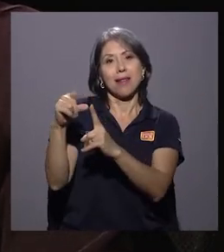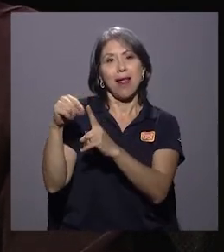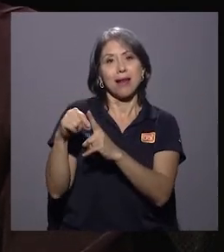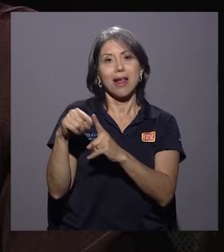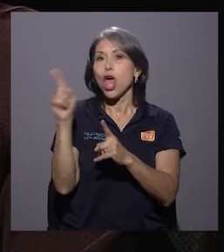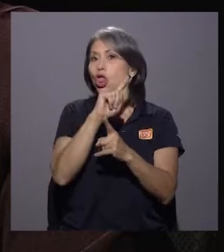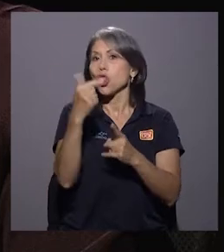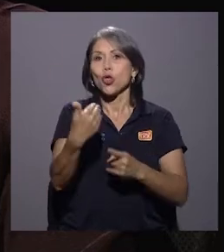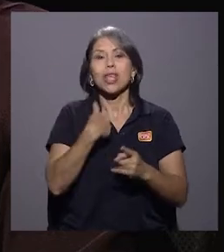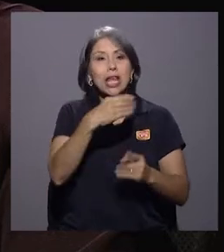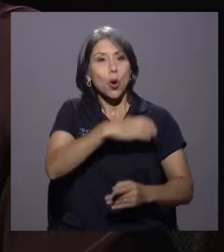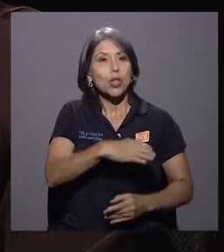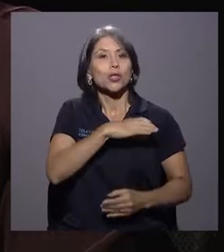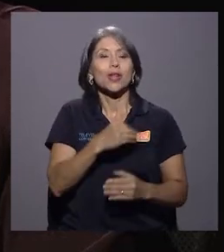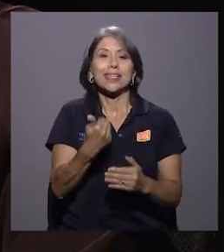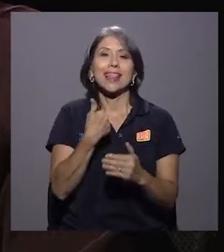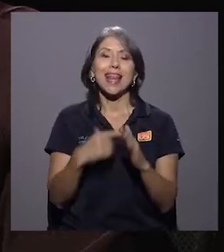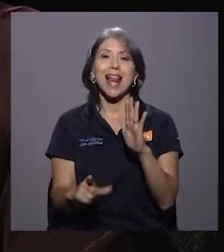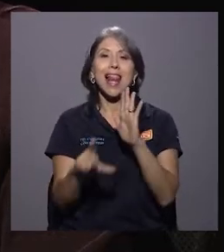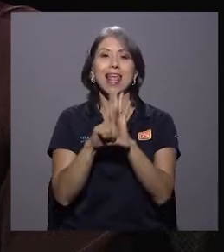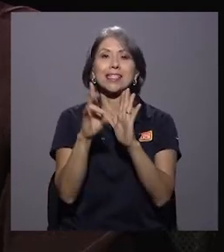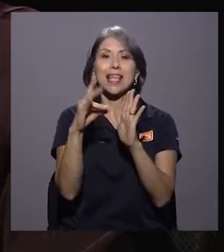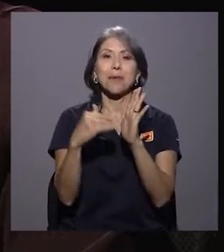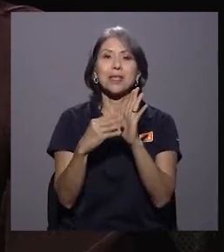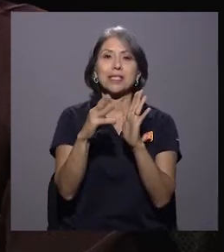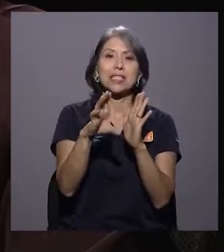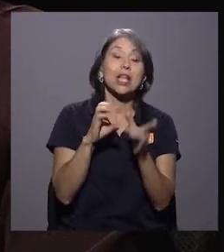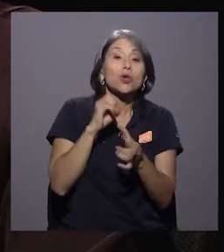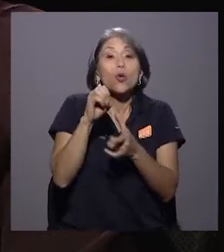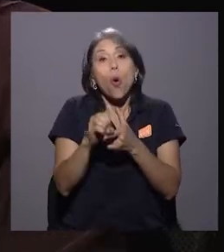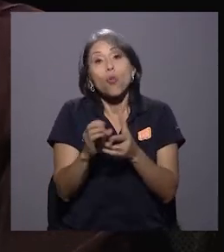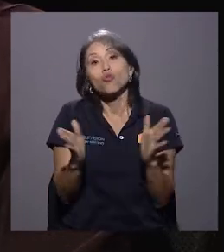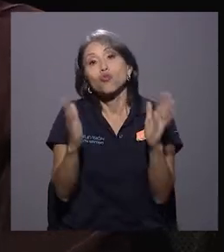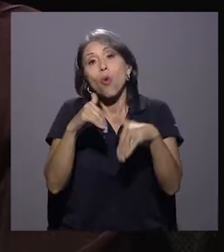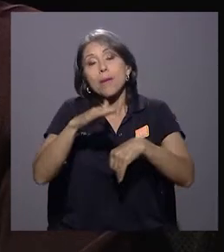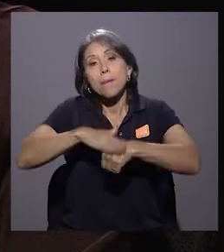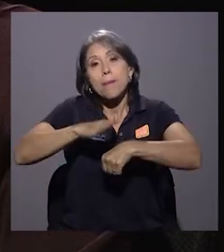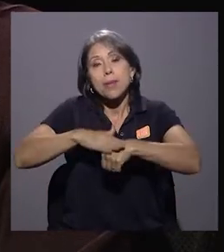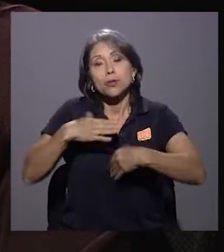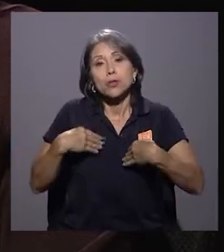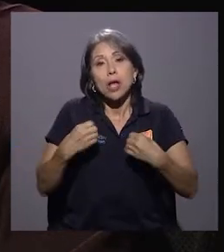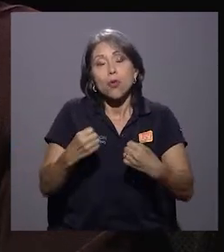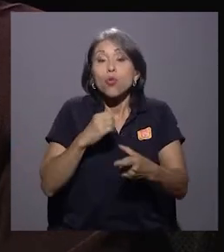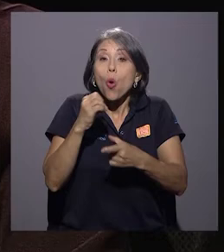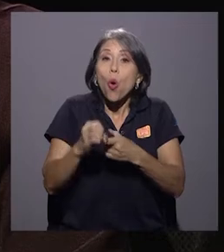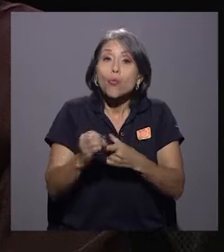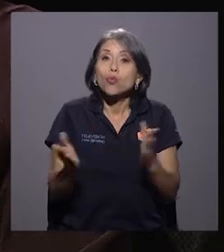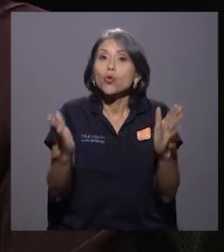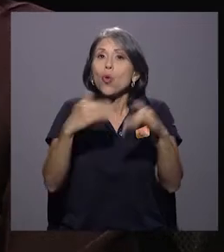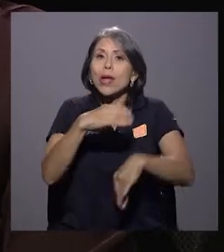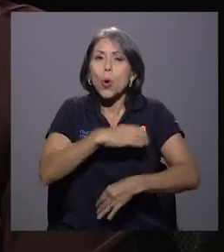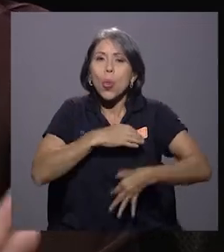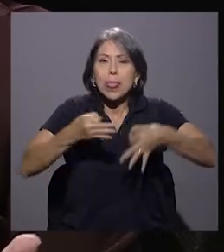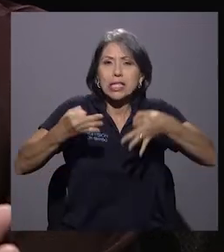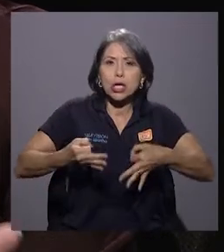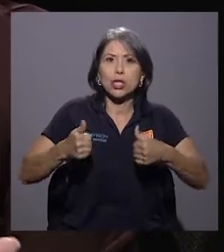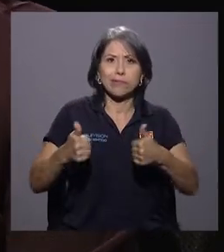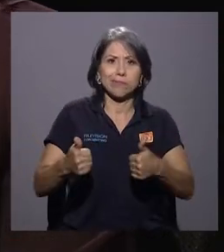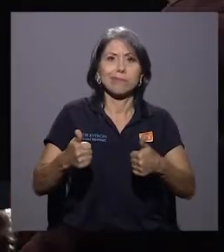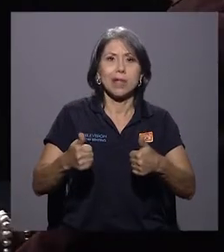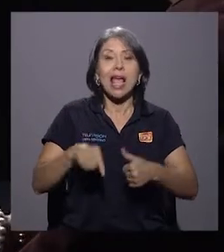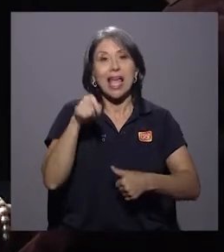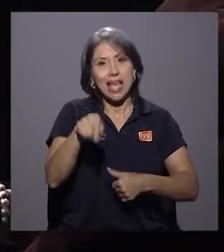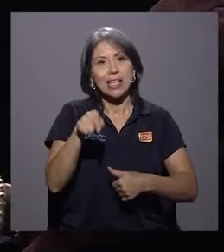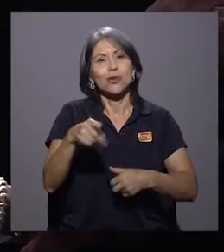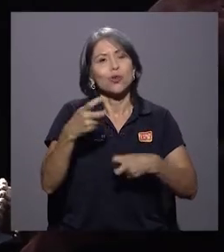7600, o no tienen permisos de salud, o todavía no cumplen con todas las condiciones para tener. Eso, digamos, es uno de los